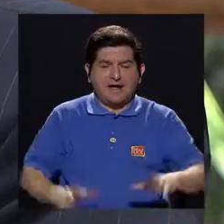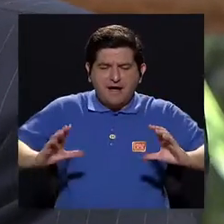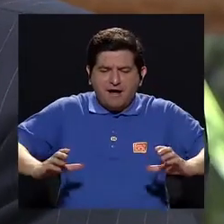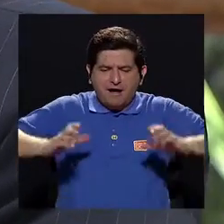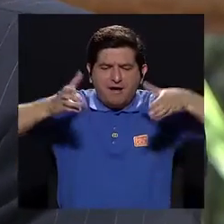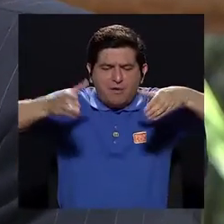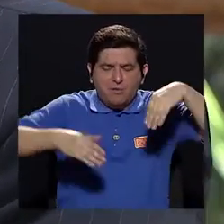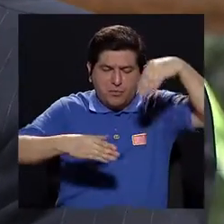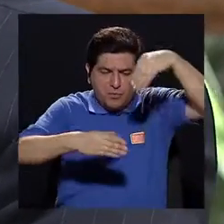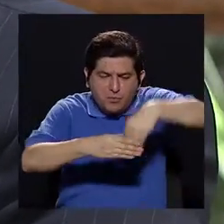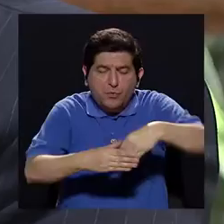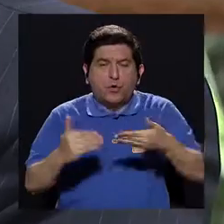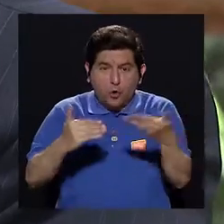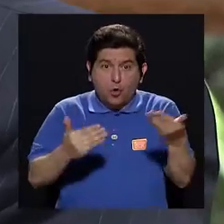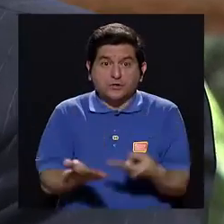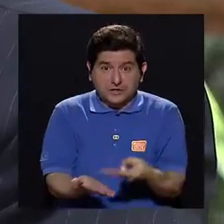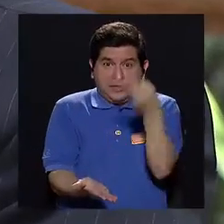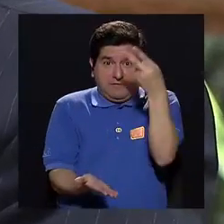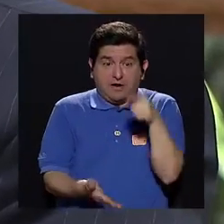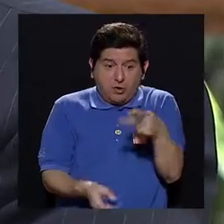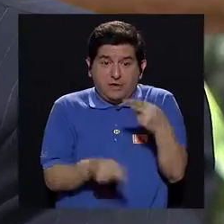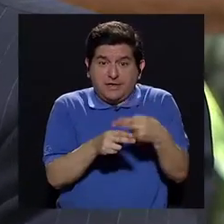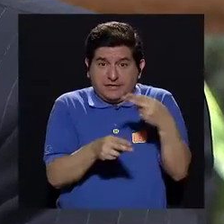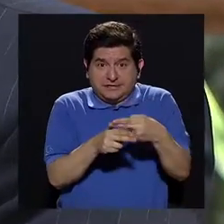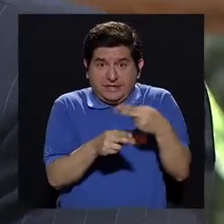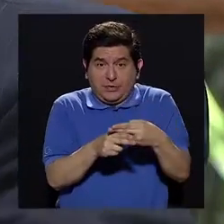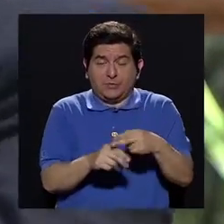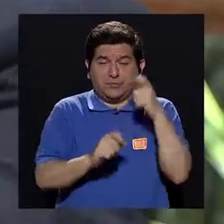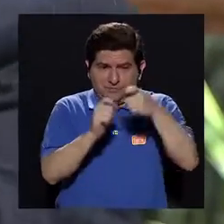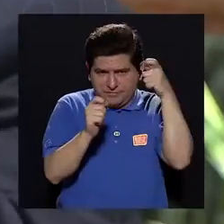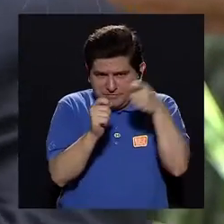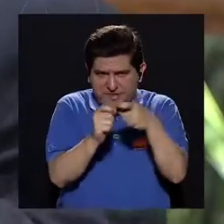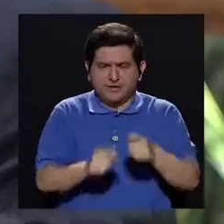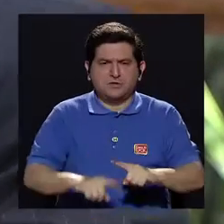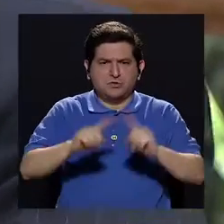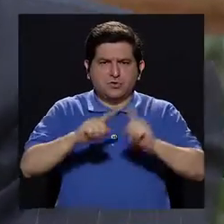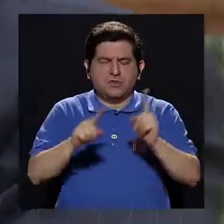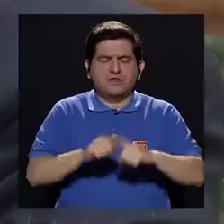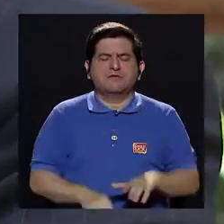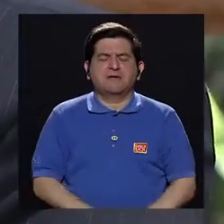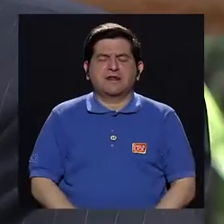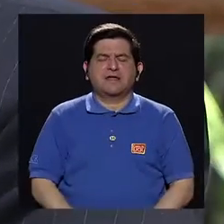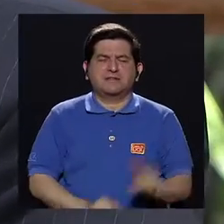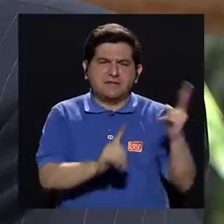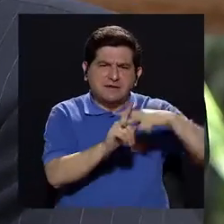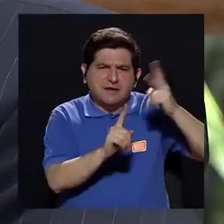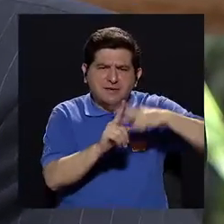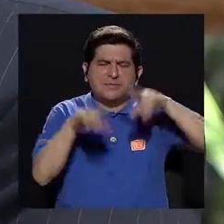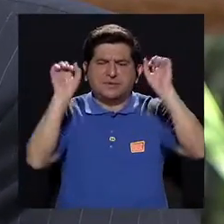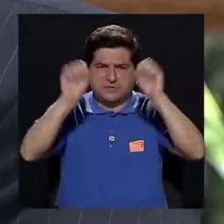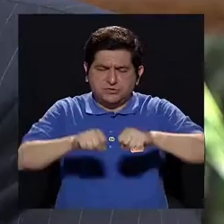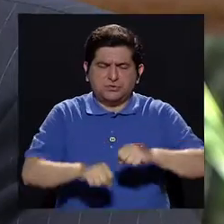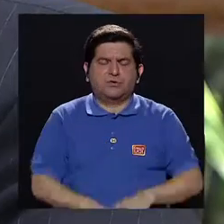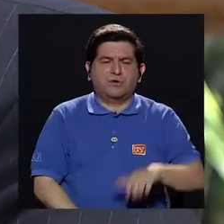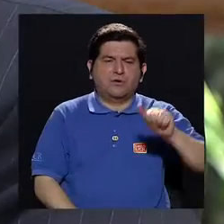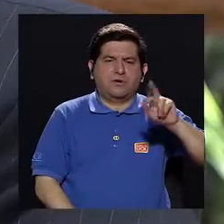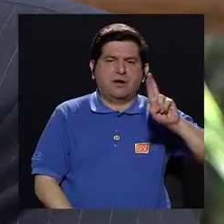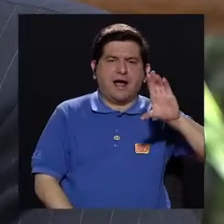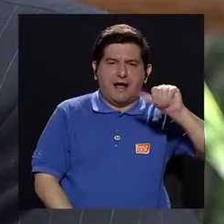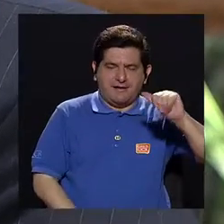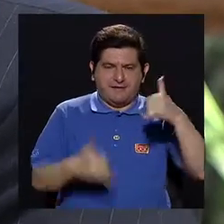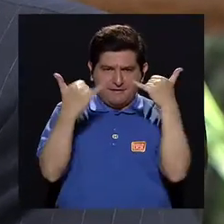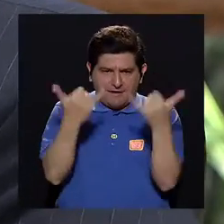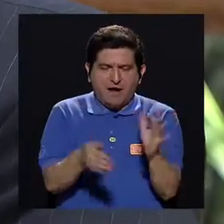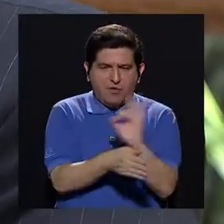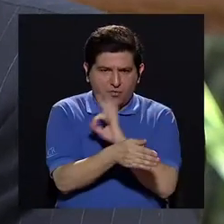donde se guardan cosas muy valiosas. Entonces, ese fue el nombre que se le dio. Y ARCA tiene varias aplicaciones. Entonces, ARCA tiene en